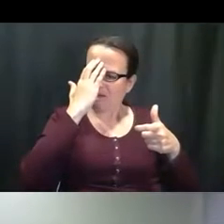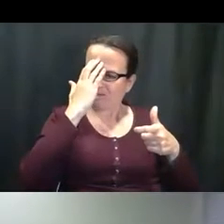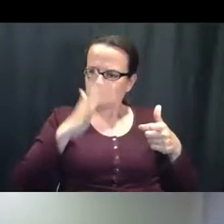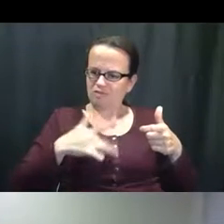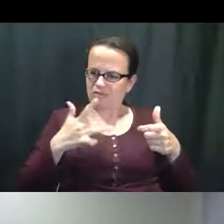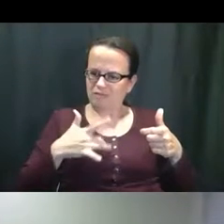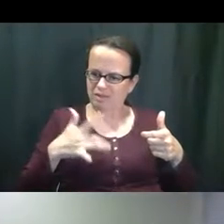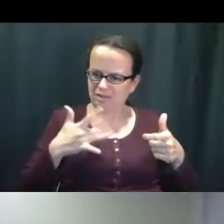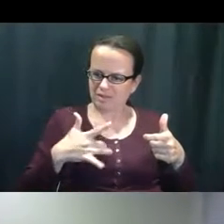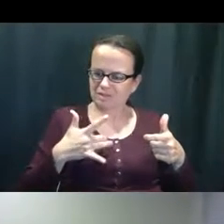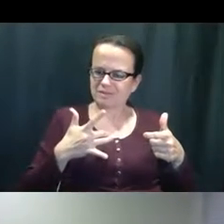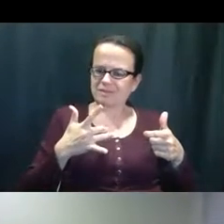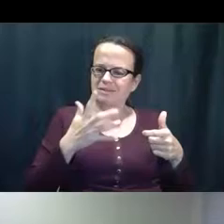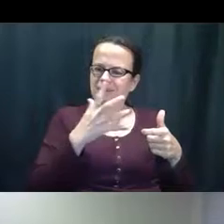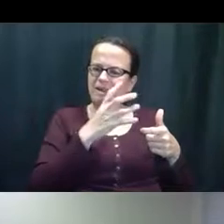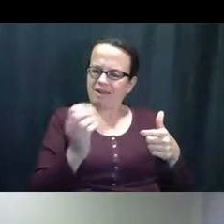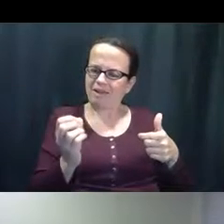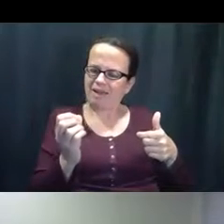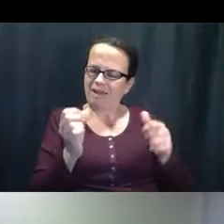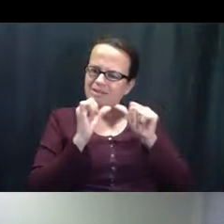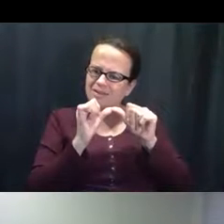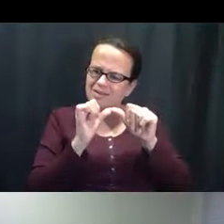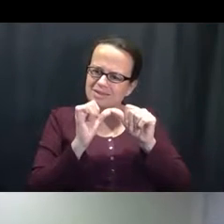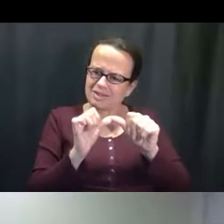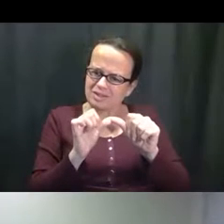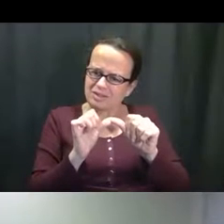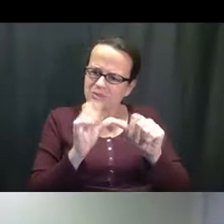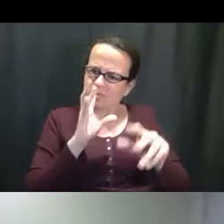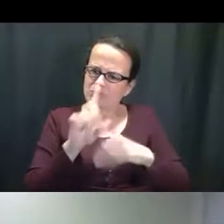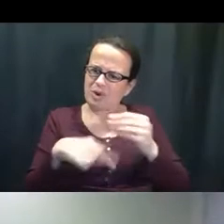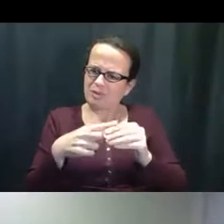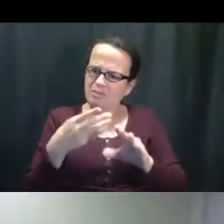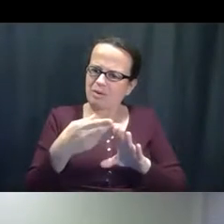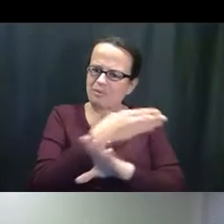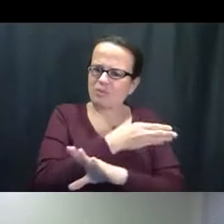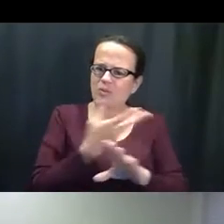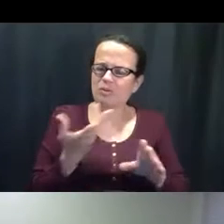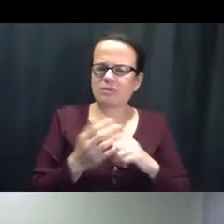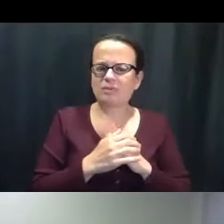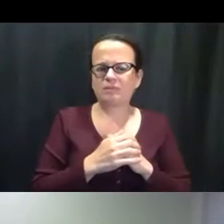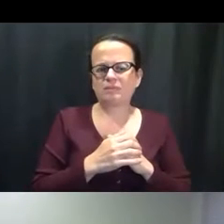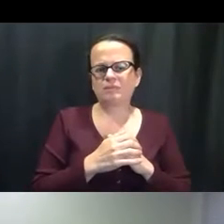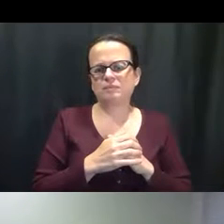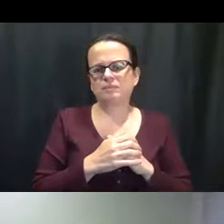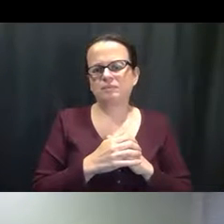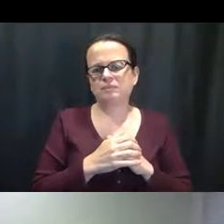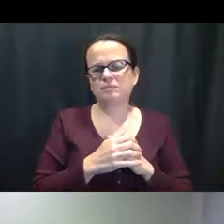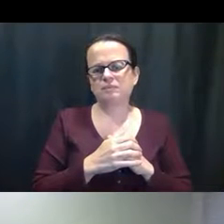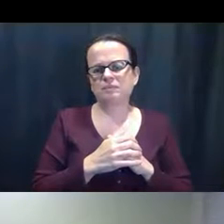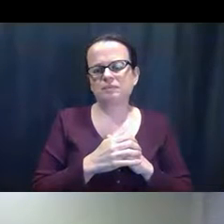Si usted. que monitorear sus sentimientos. Y continuar, eh. Como ha mencionado antes.